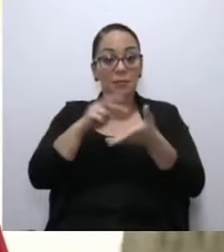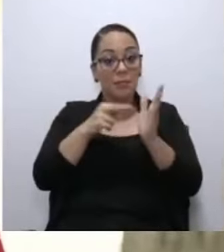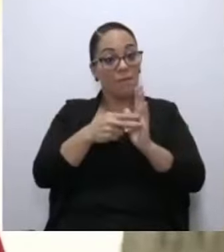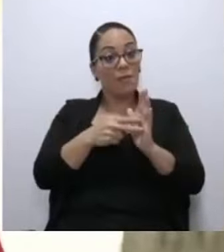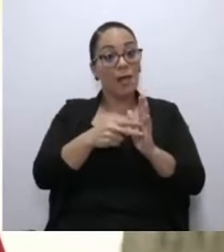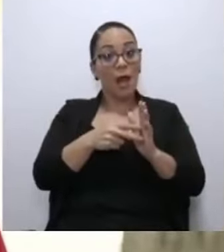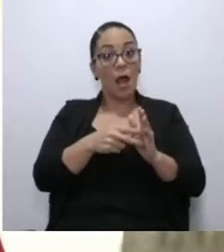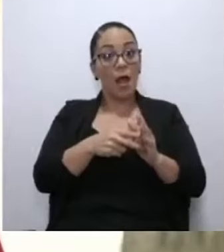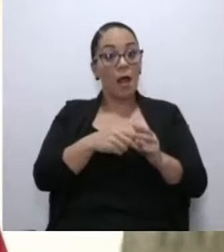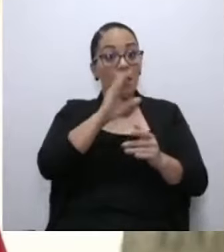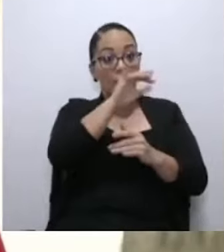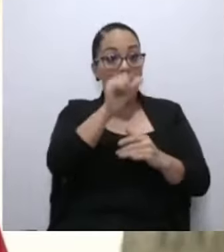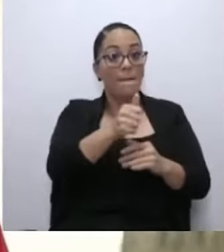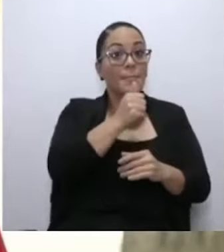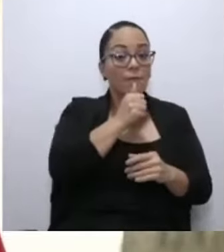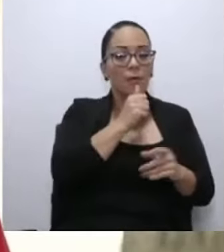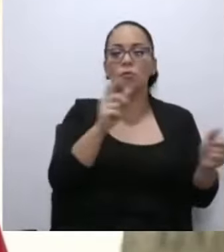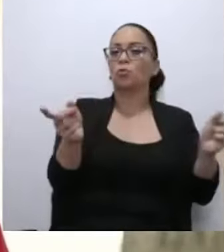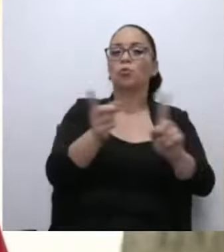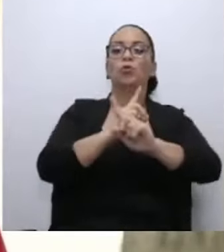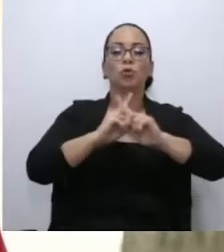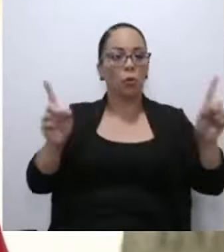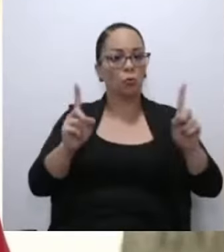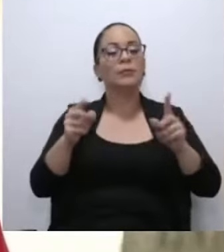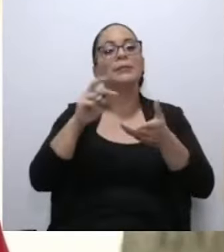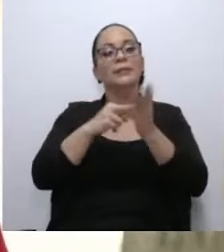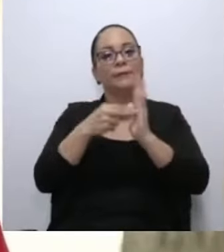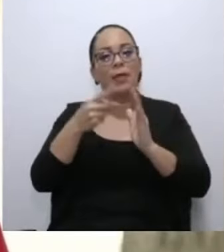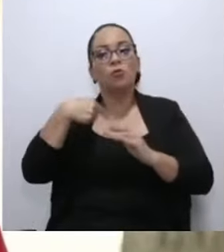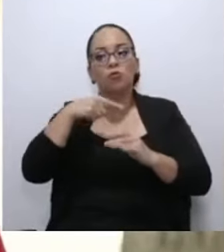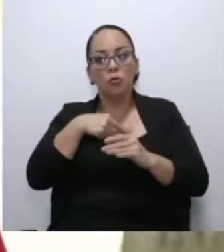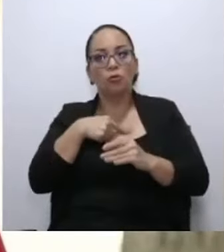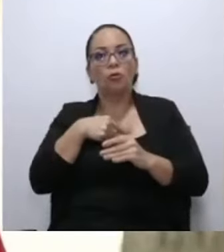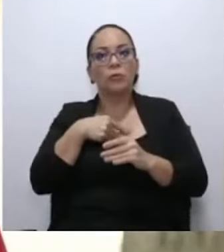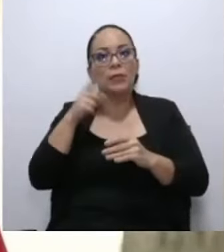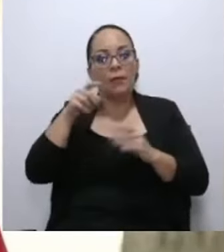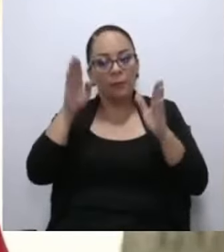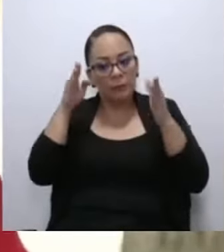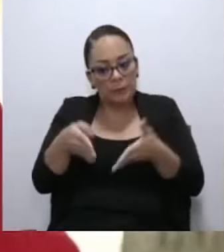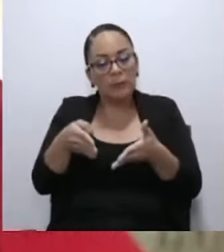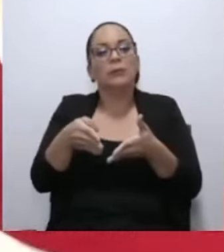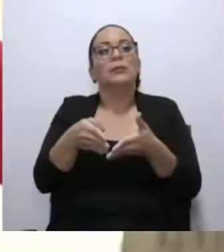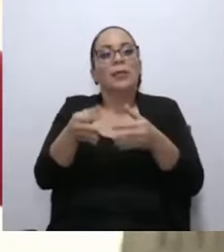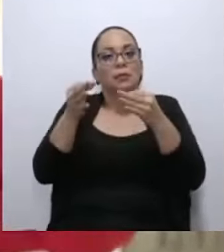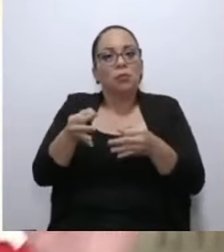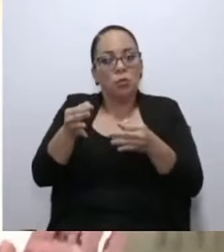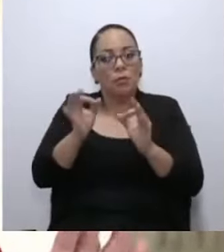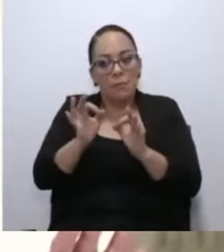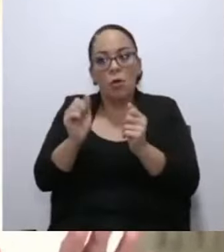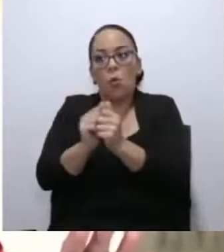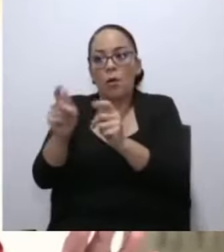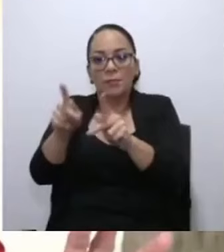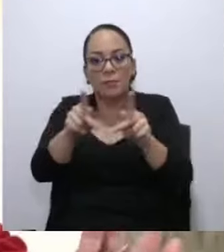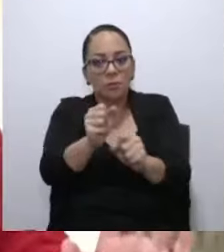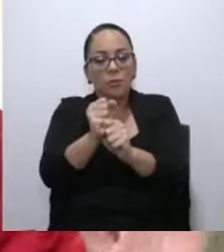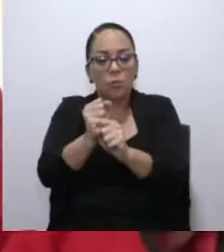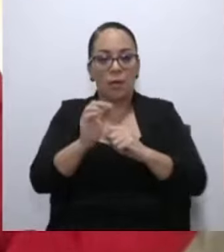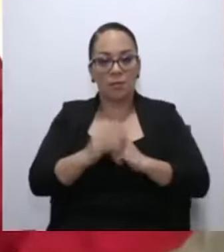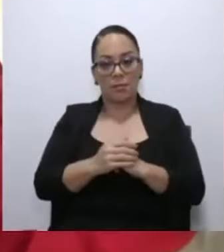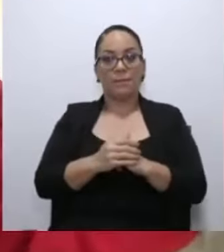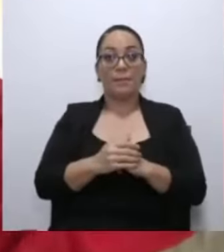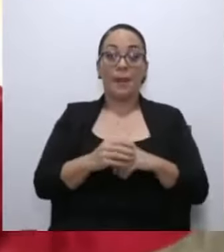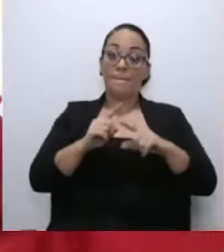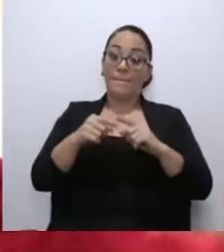eso es tener en el centro de nuestras decisiones al asegurado y a la población costarricense. Pero usted menciona eso, ¡ay! están